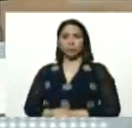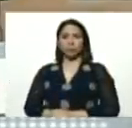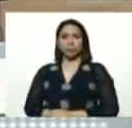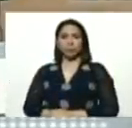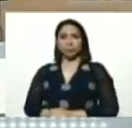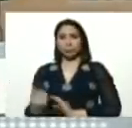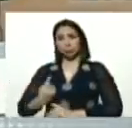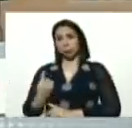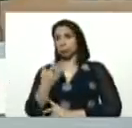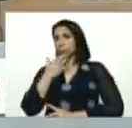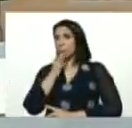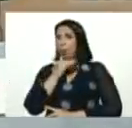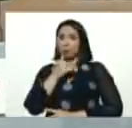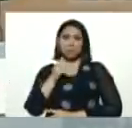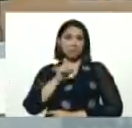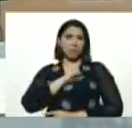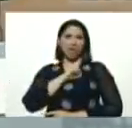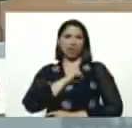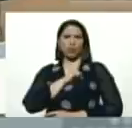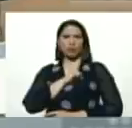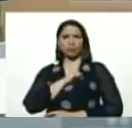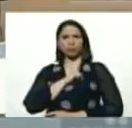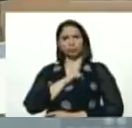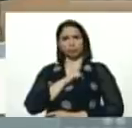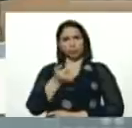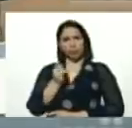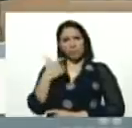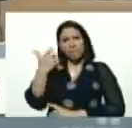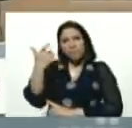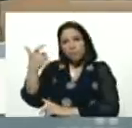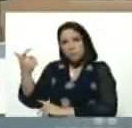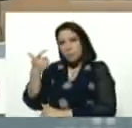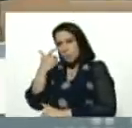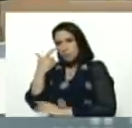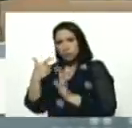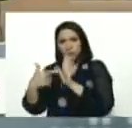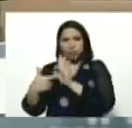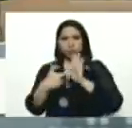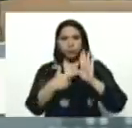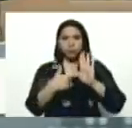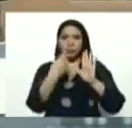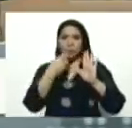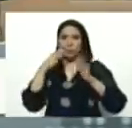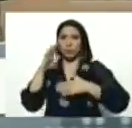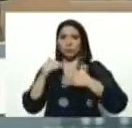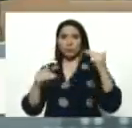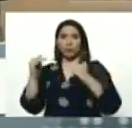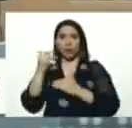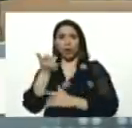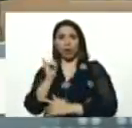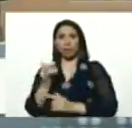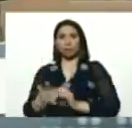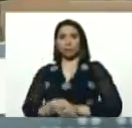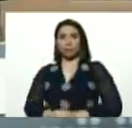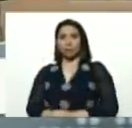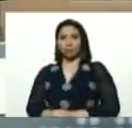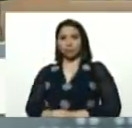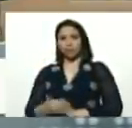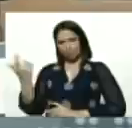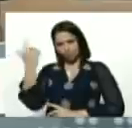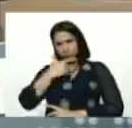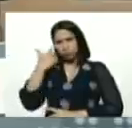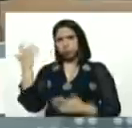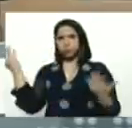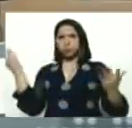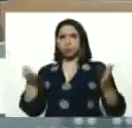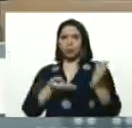no solo que no le tienen miedo, sino que lo buscan, buscan, demostrar su compromiso, su moral, y han sido absolutamente